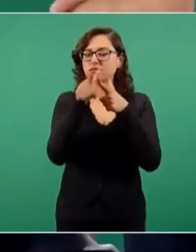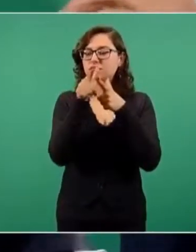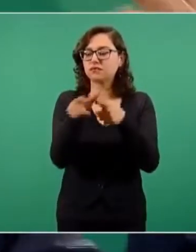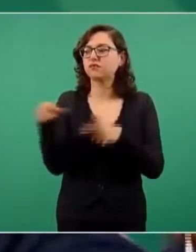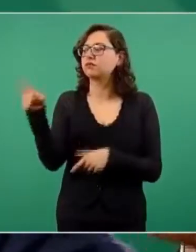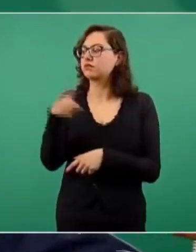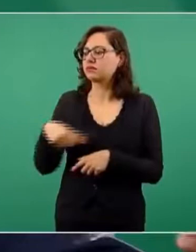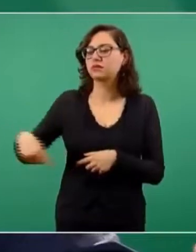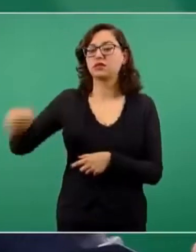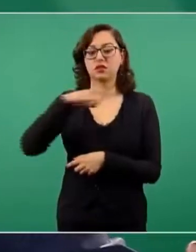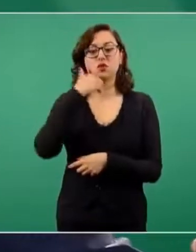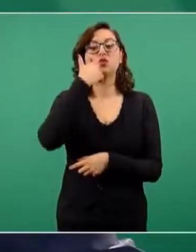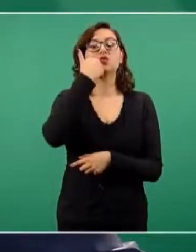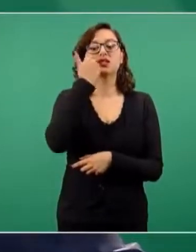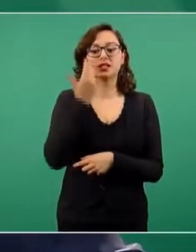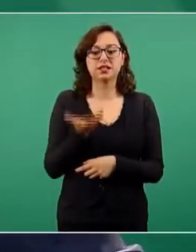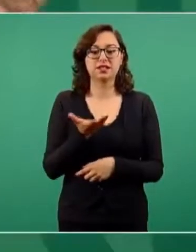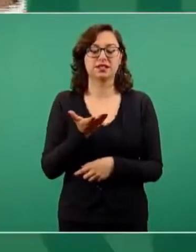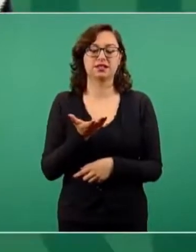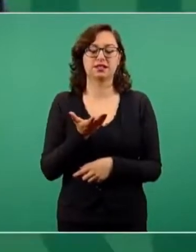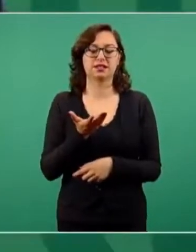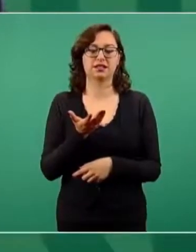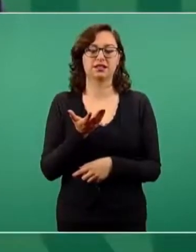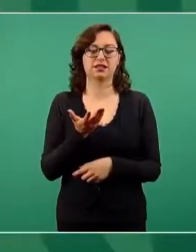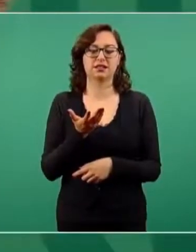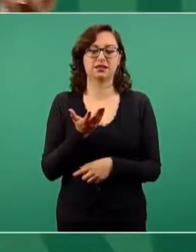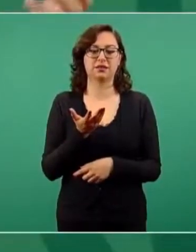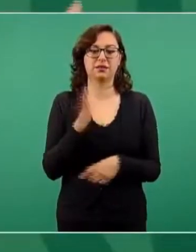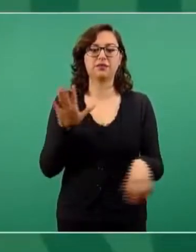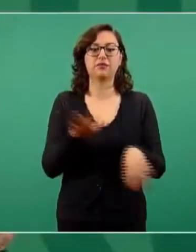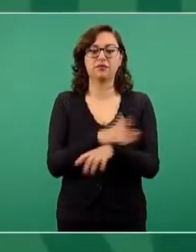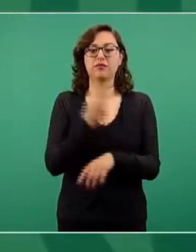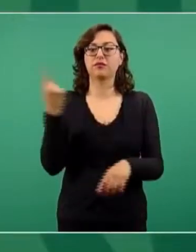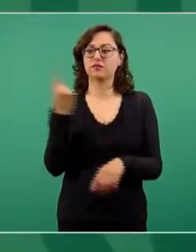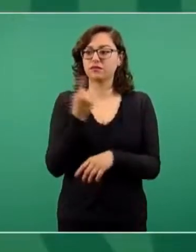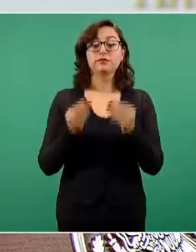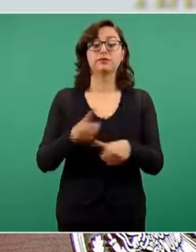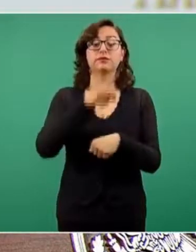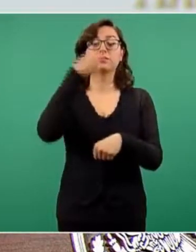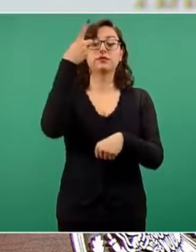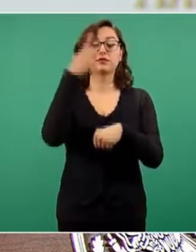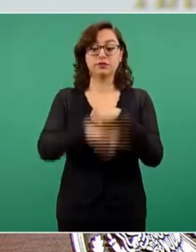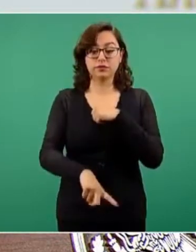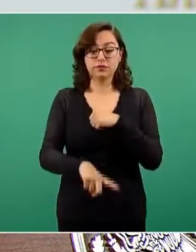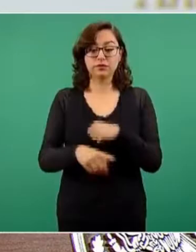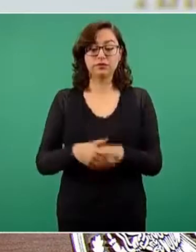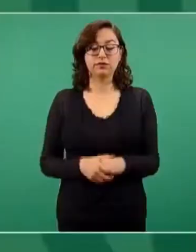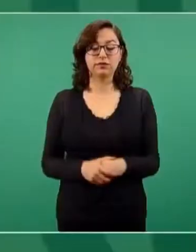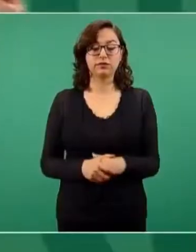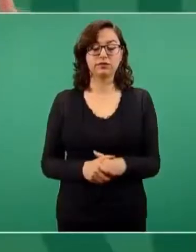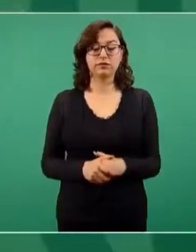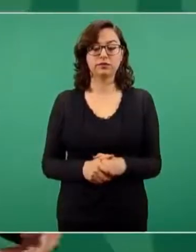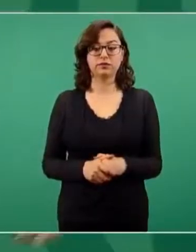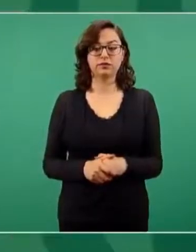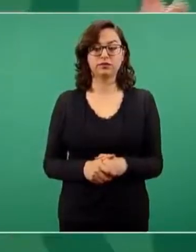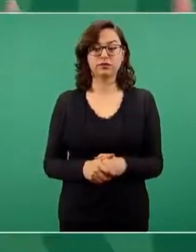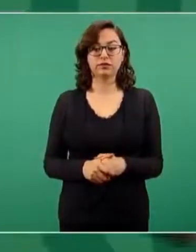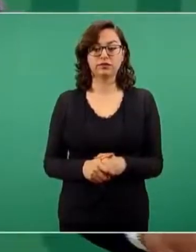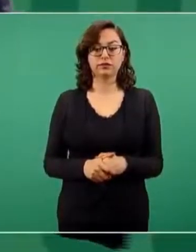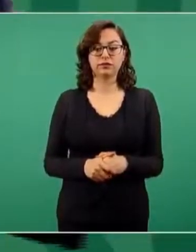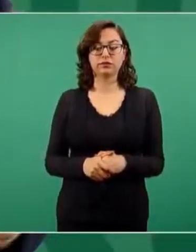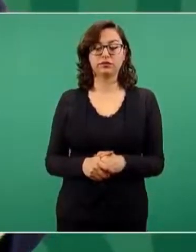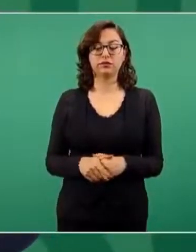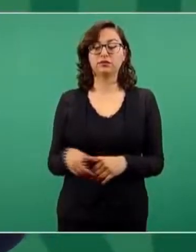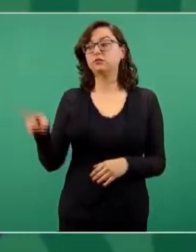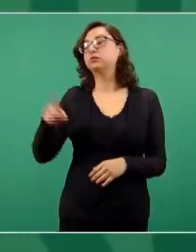nos llevó a la decadencia. Por este grupo y su política de